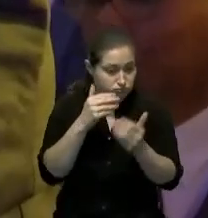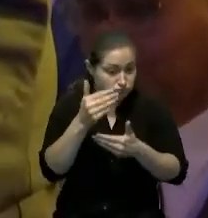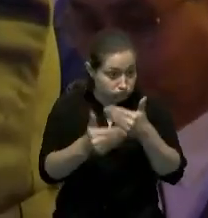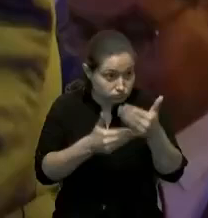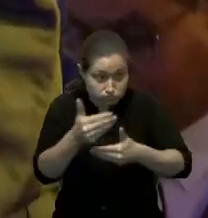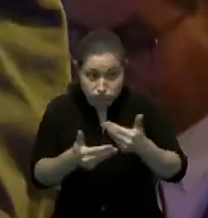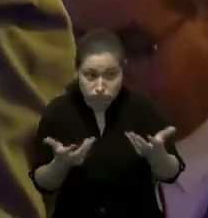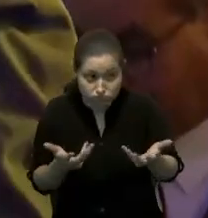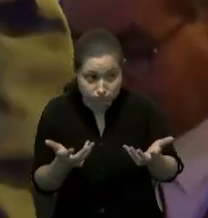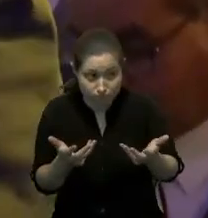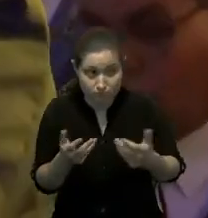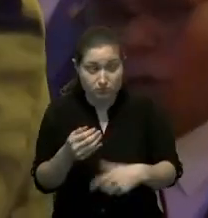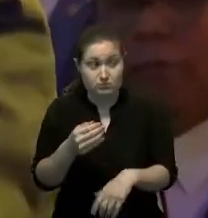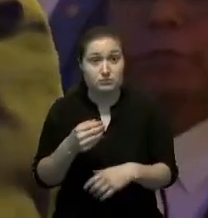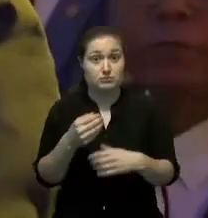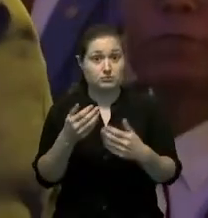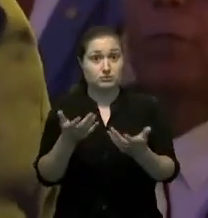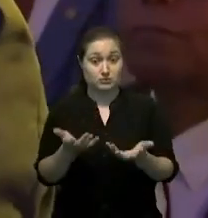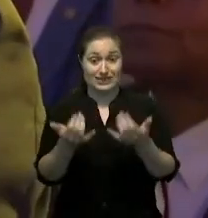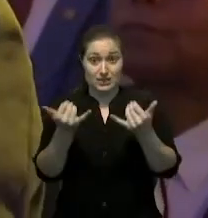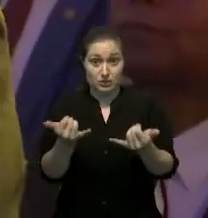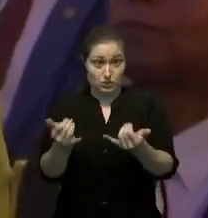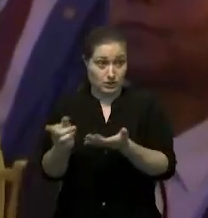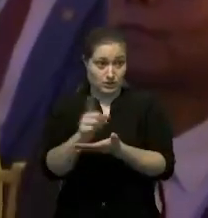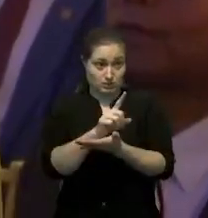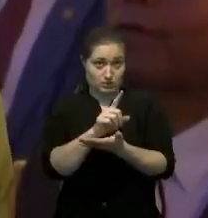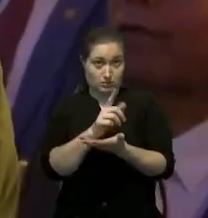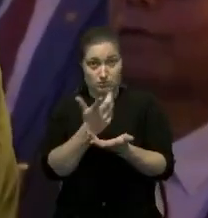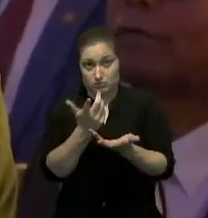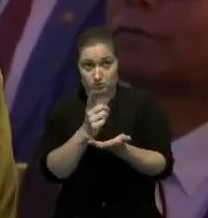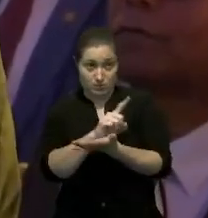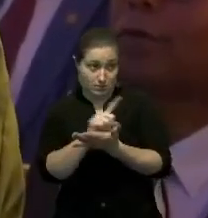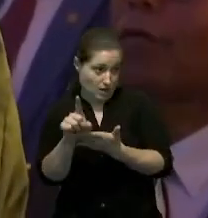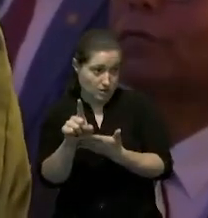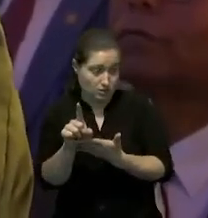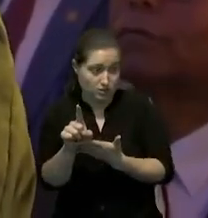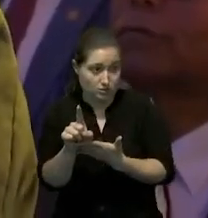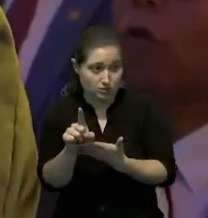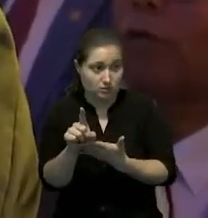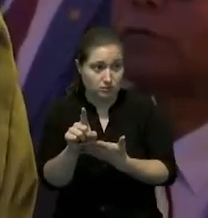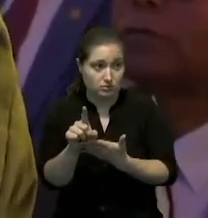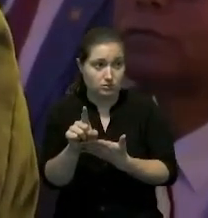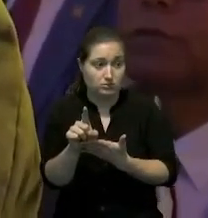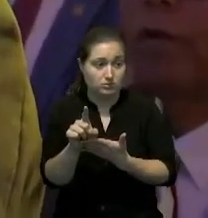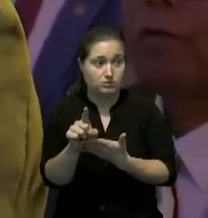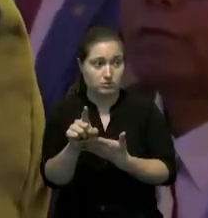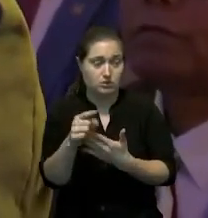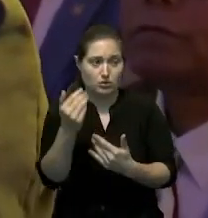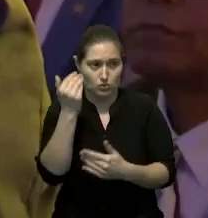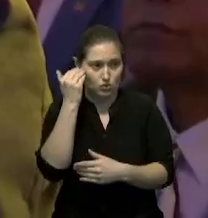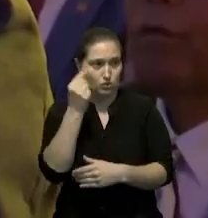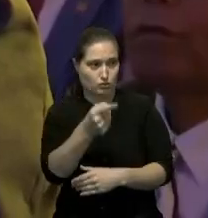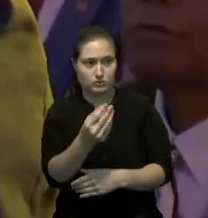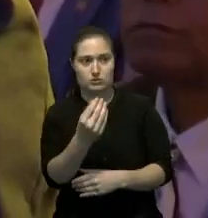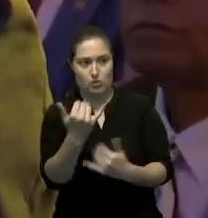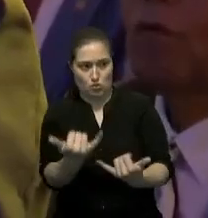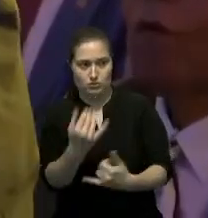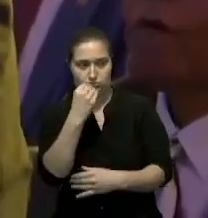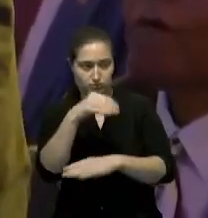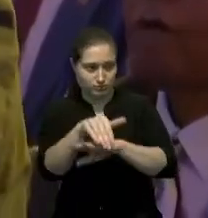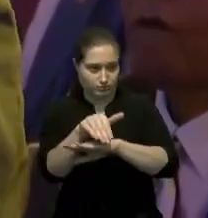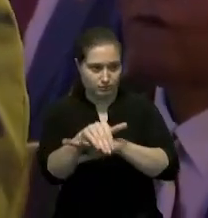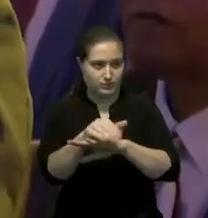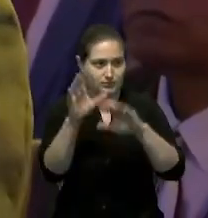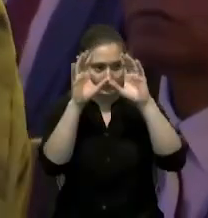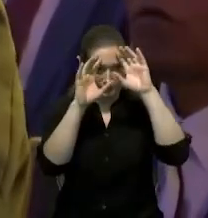en estas reuniones que tendrá usted hoy seguro que tiene una cena con el presidente de los Estados Unidos